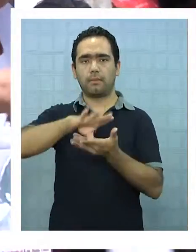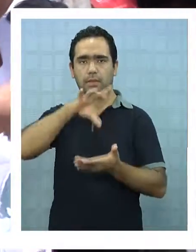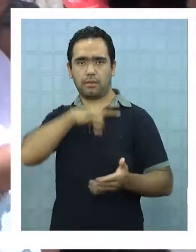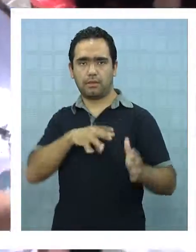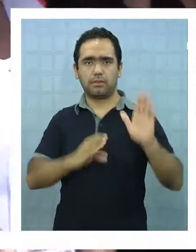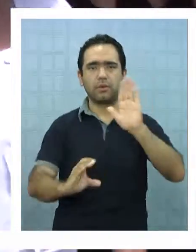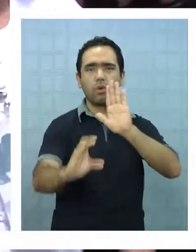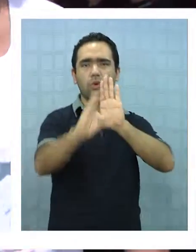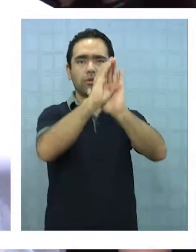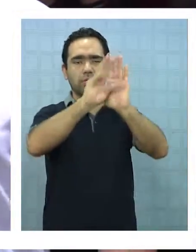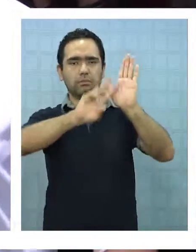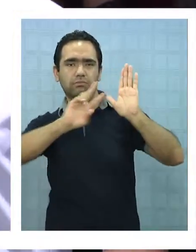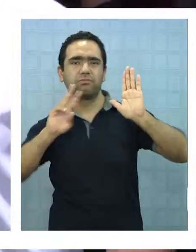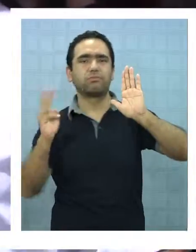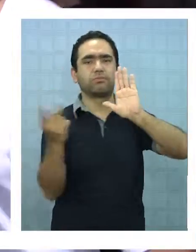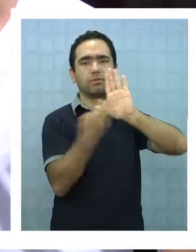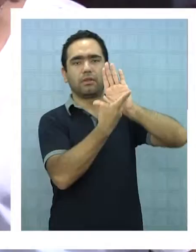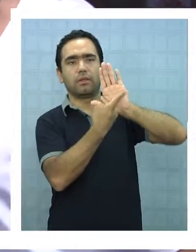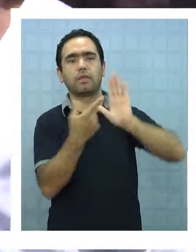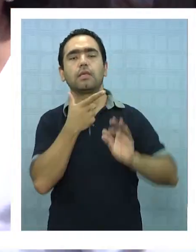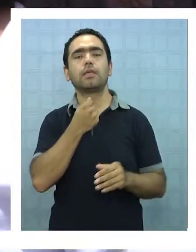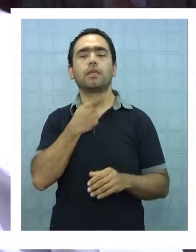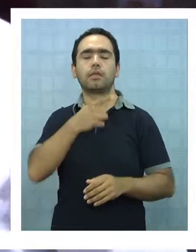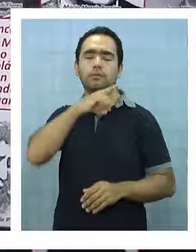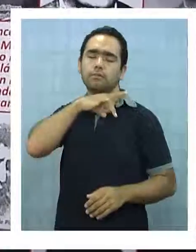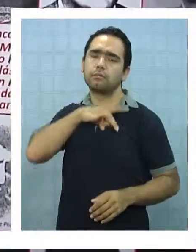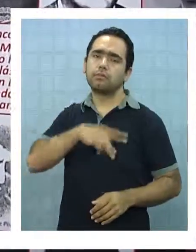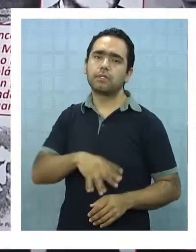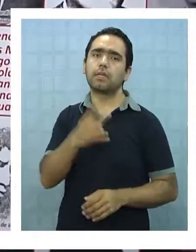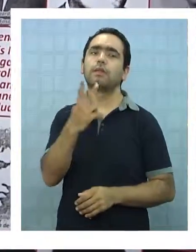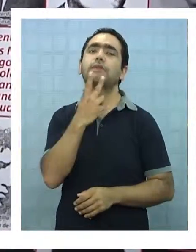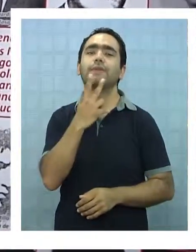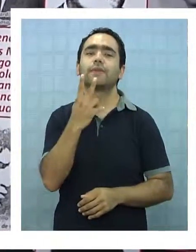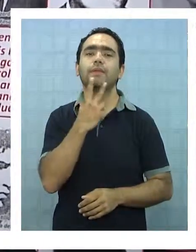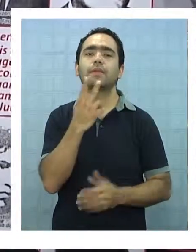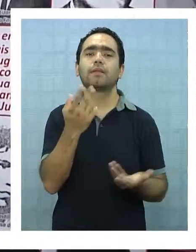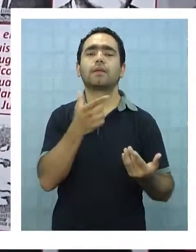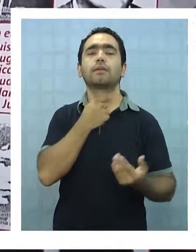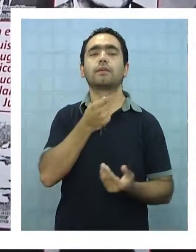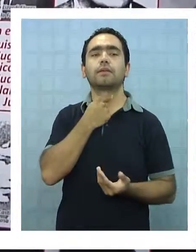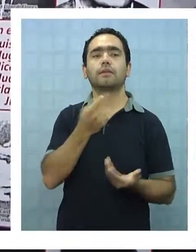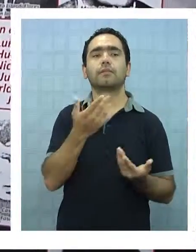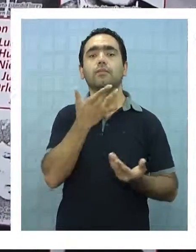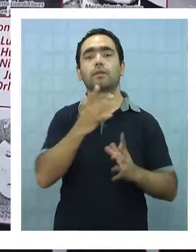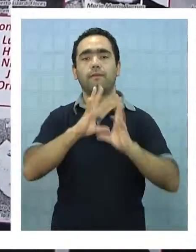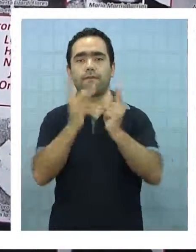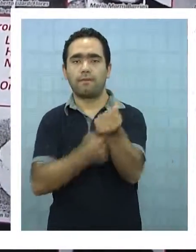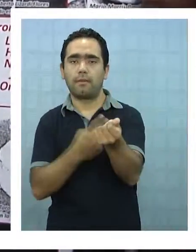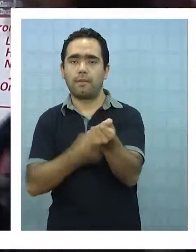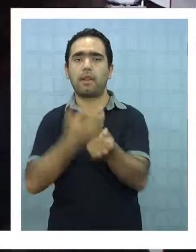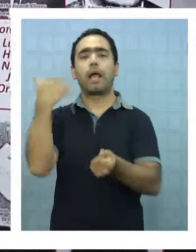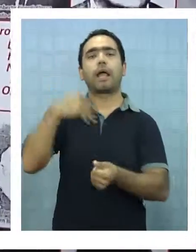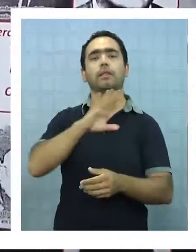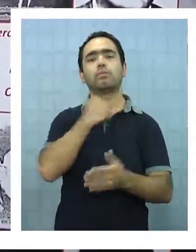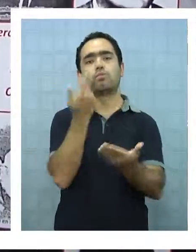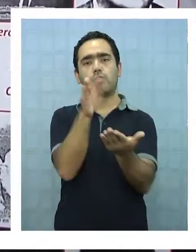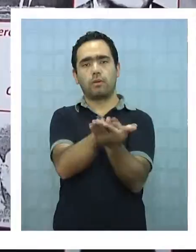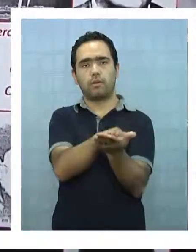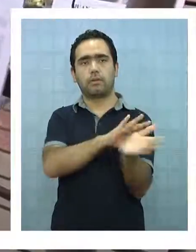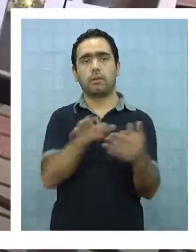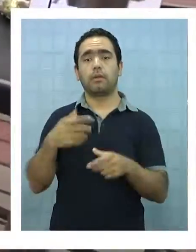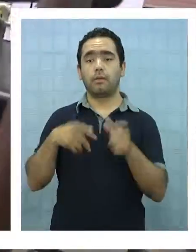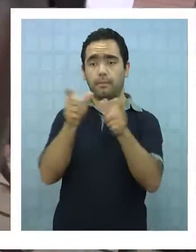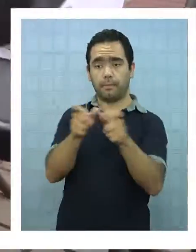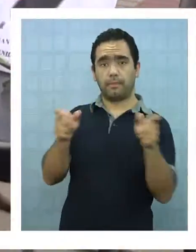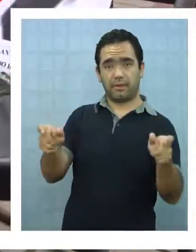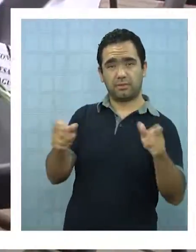Chile que todos soñamos y queremos y fue el Chile que por nuestros familiares dieron su vida. Para los familiares de los torturados y